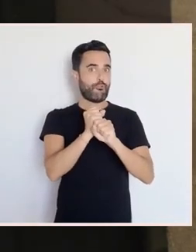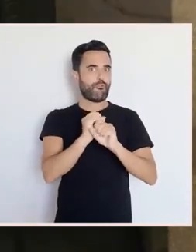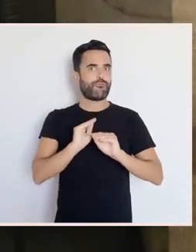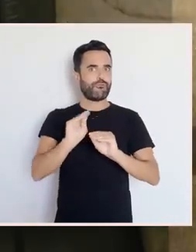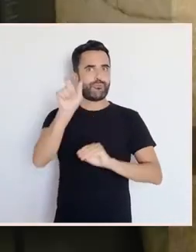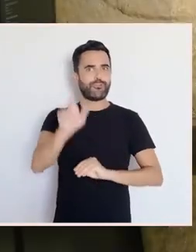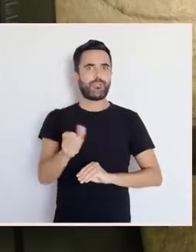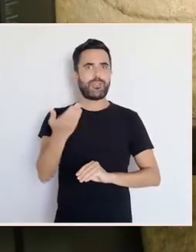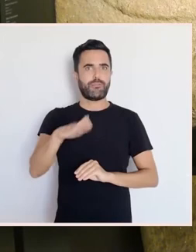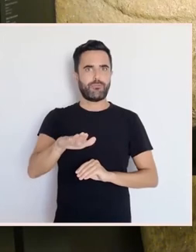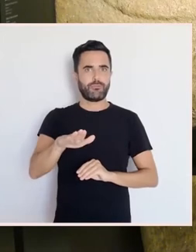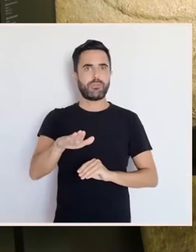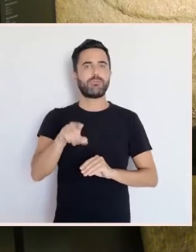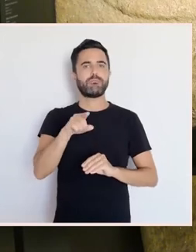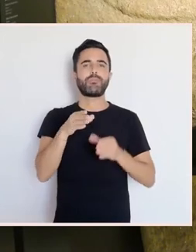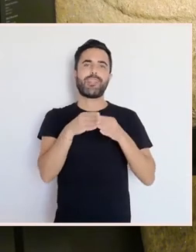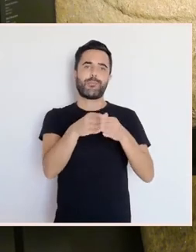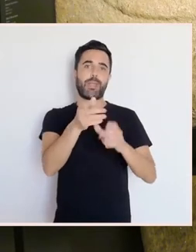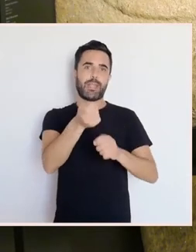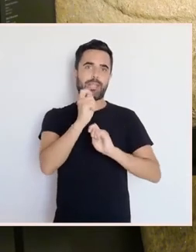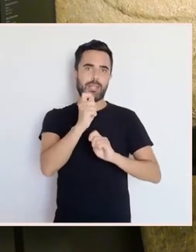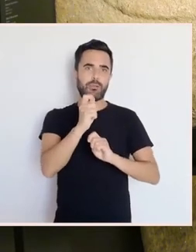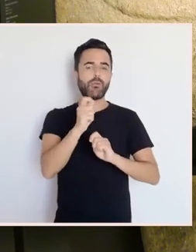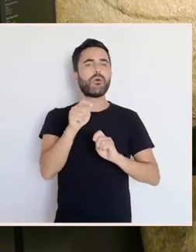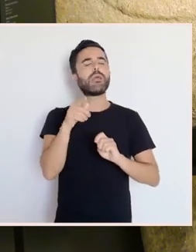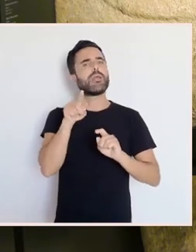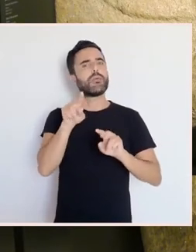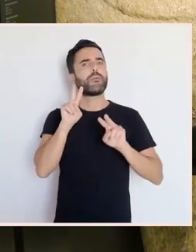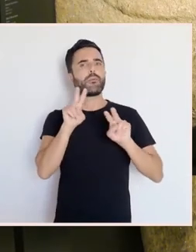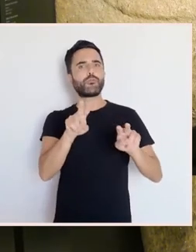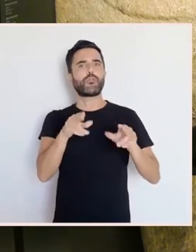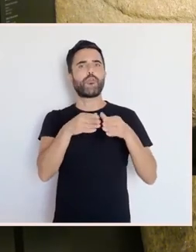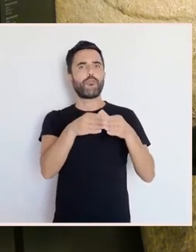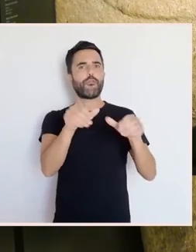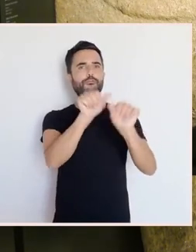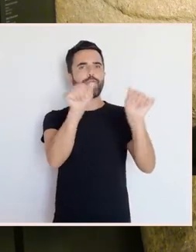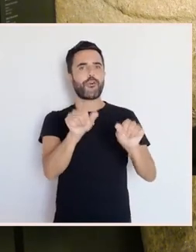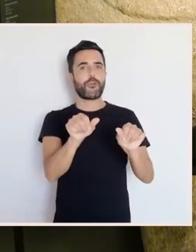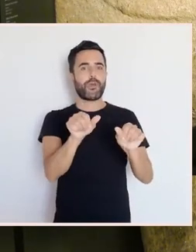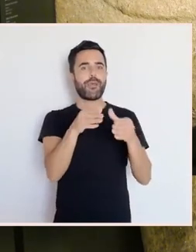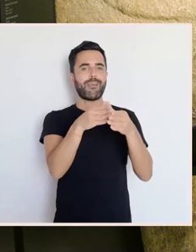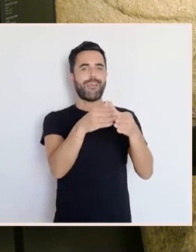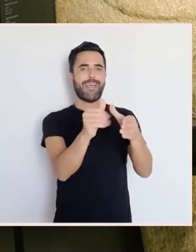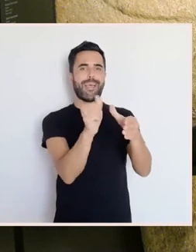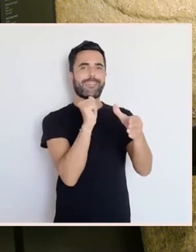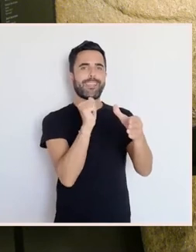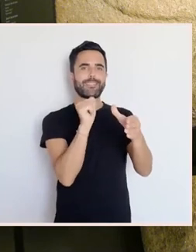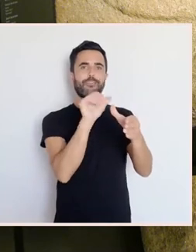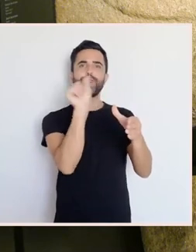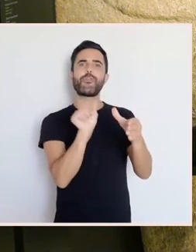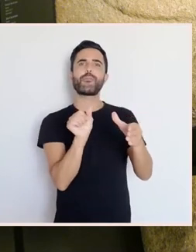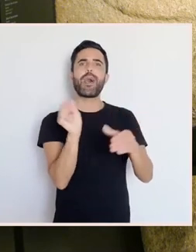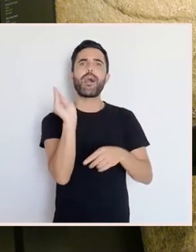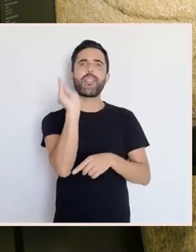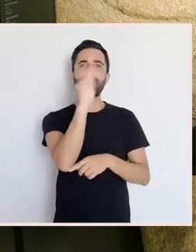embarcación que non mascarón de proa tenga forma dun cisne ou dun anátida que